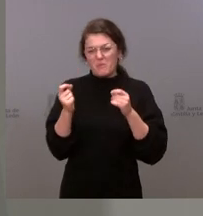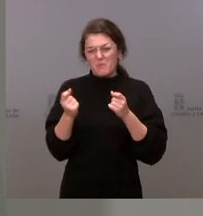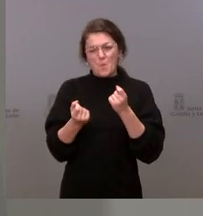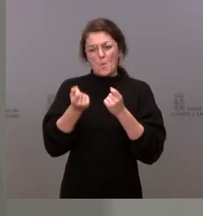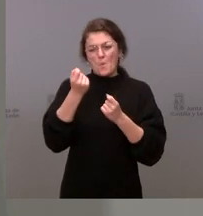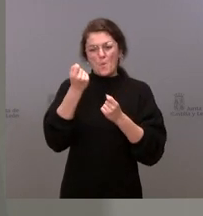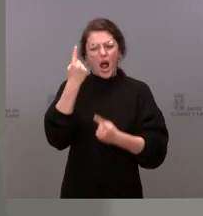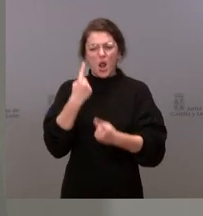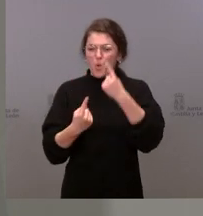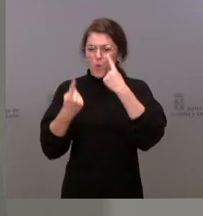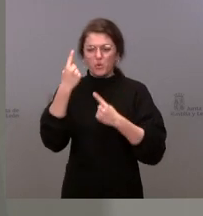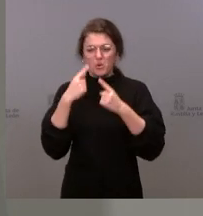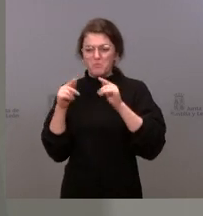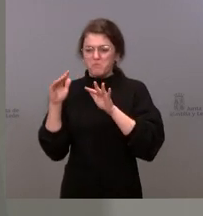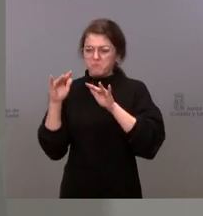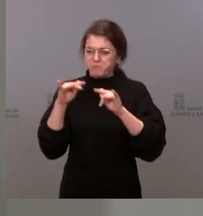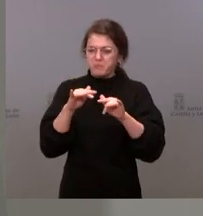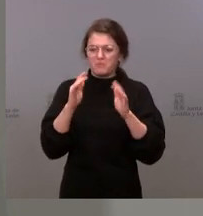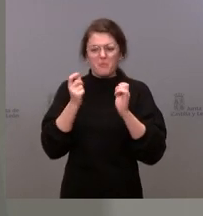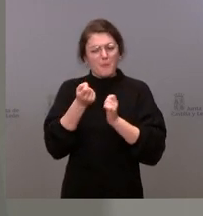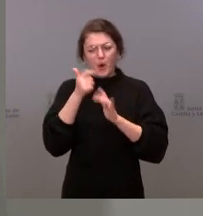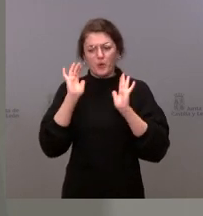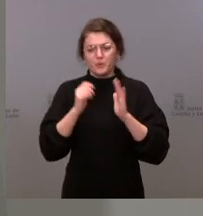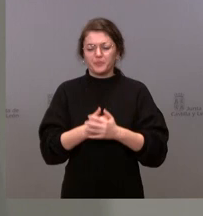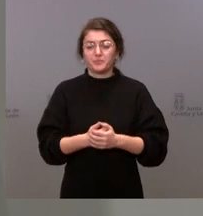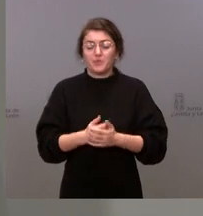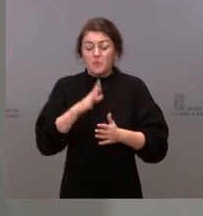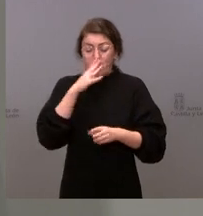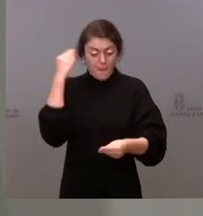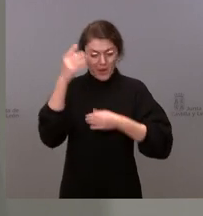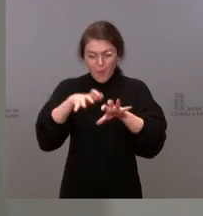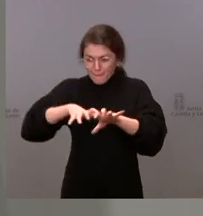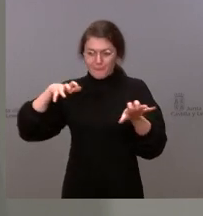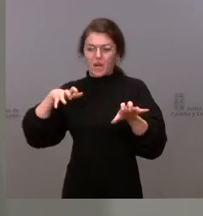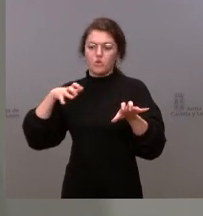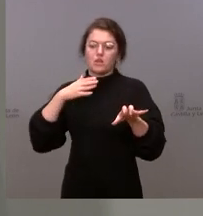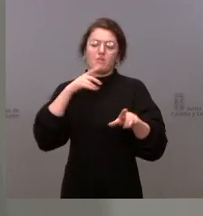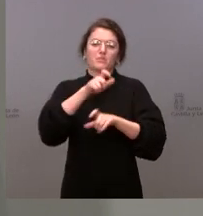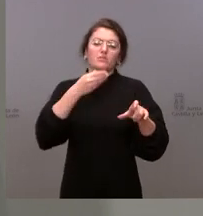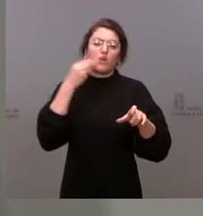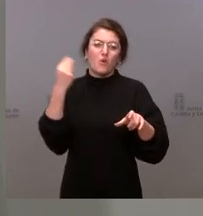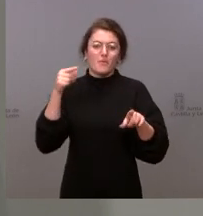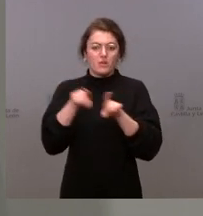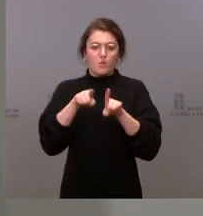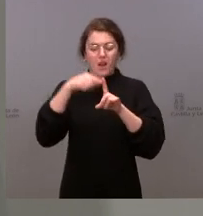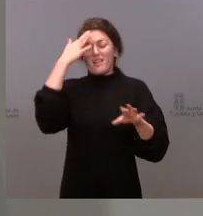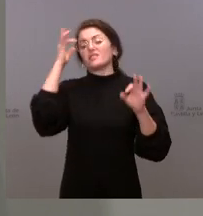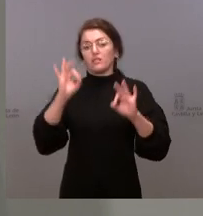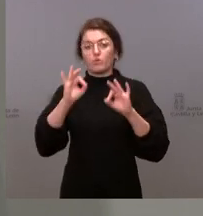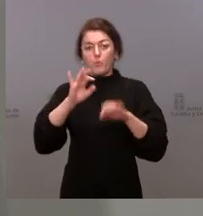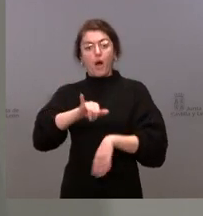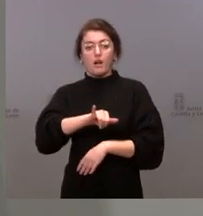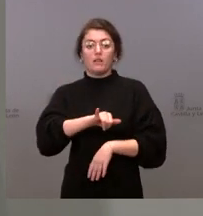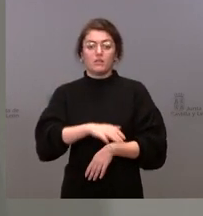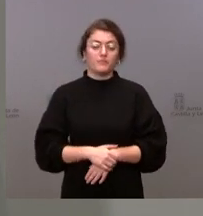convencido que la inmensa mayoría de nuestra población y también la inmensa mayoría de nuestros jóvenes tiene bastante más sentido común que muchos de nosotros a menudo.